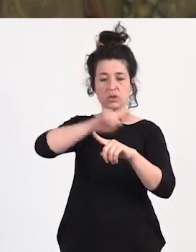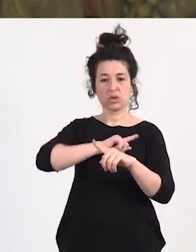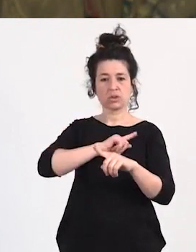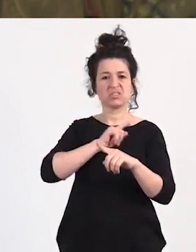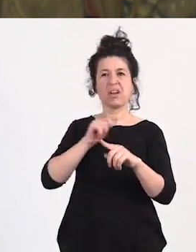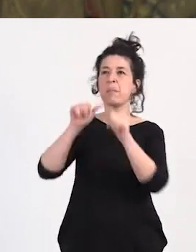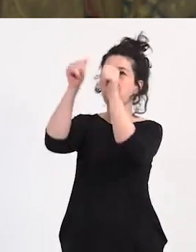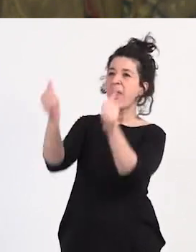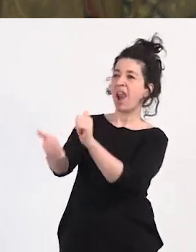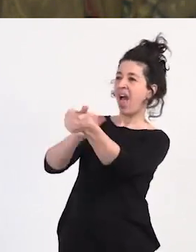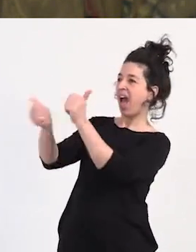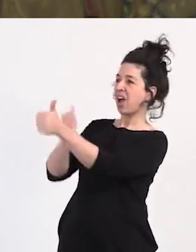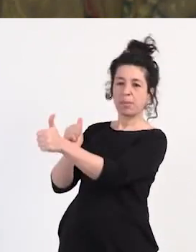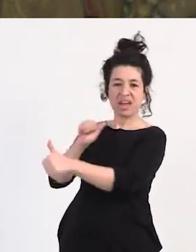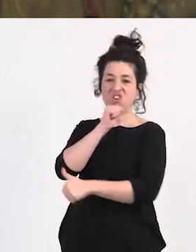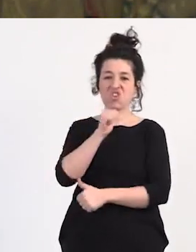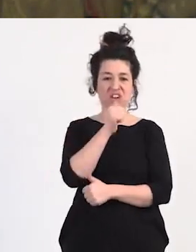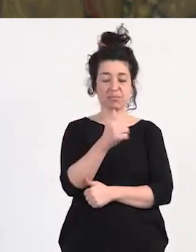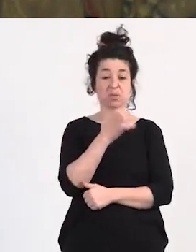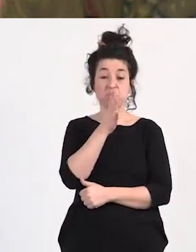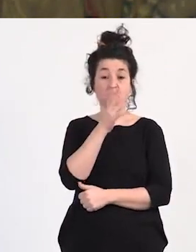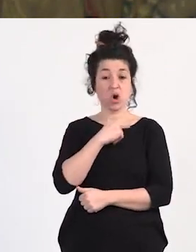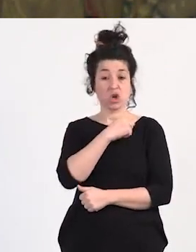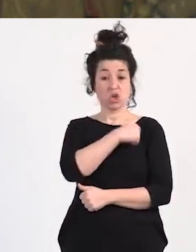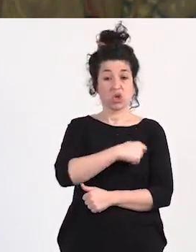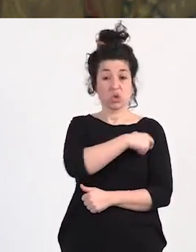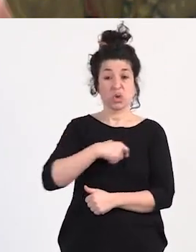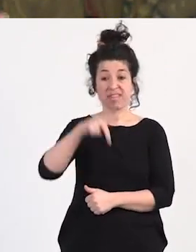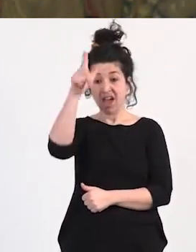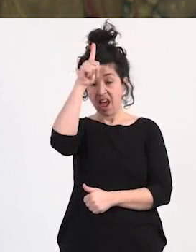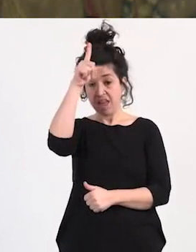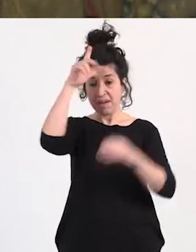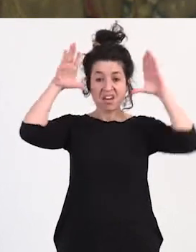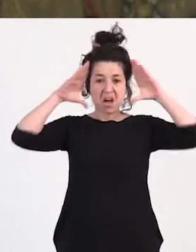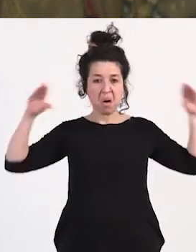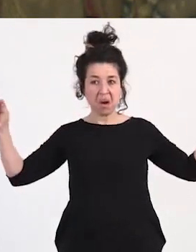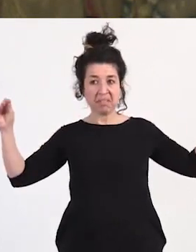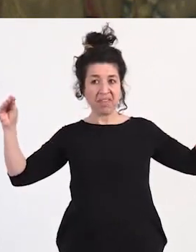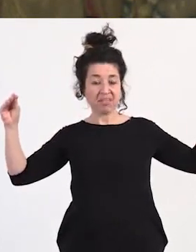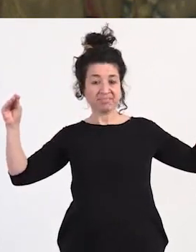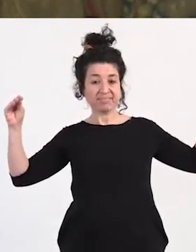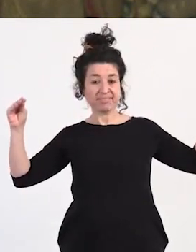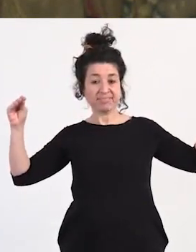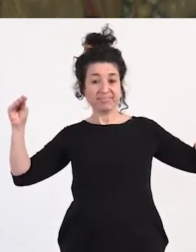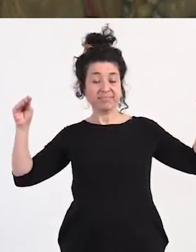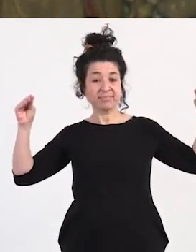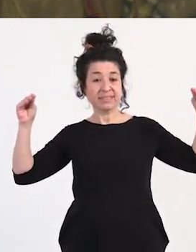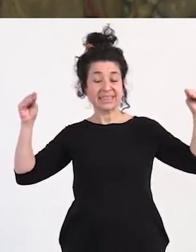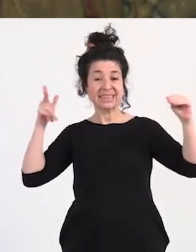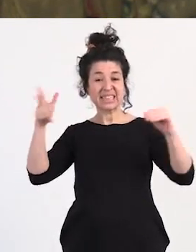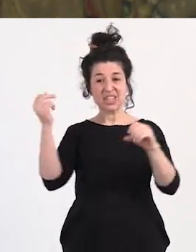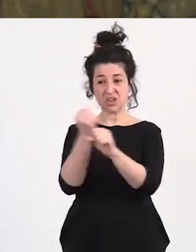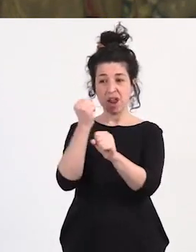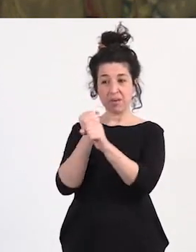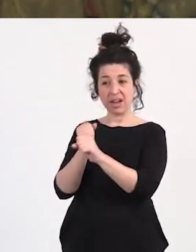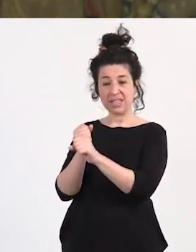parte del mundo porque no creemos ni que Suiza ni que Alemania ni que Holanda reconozca los derechos laborales de